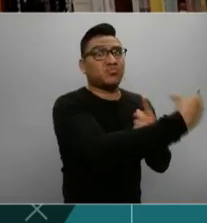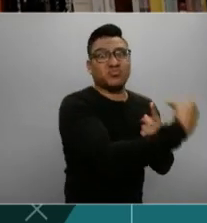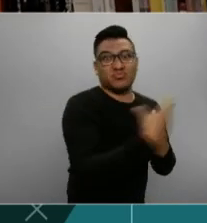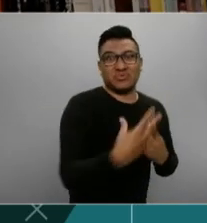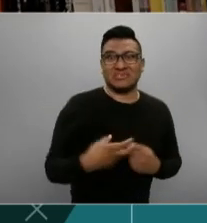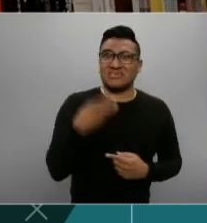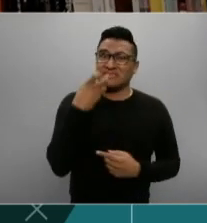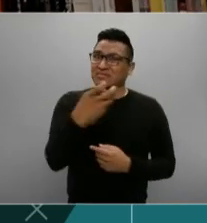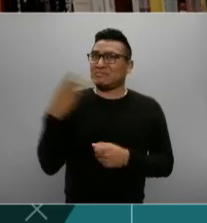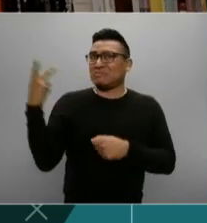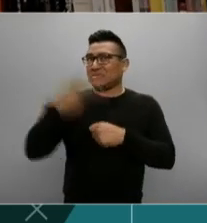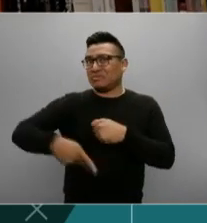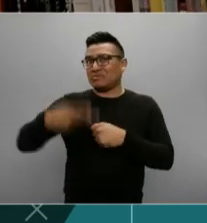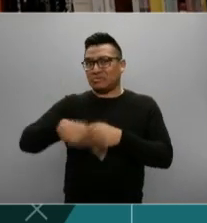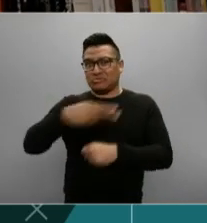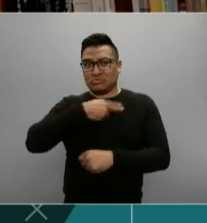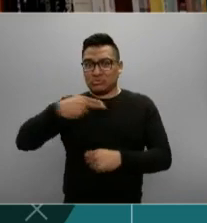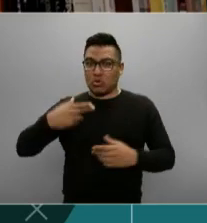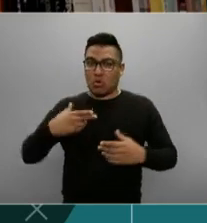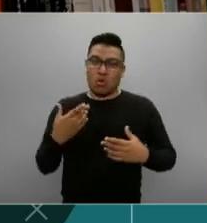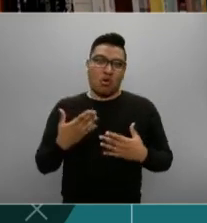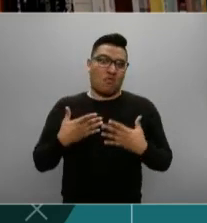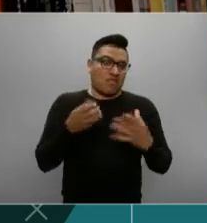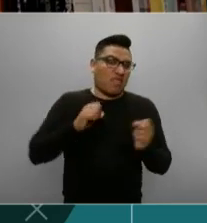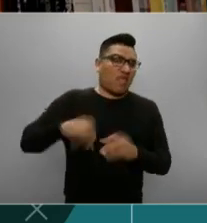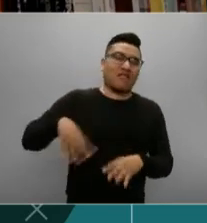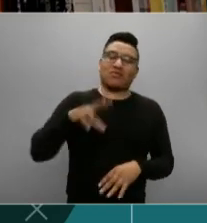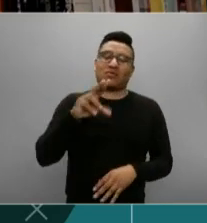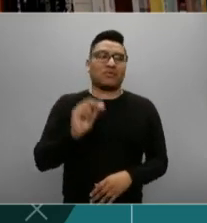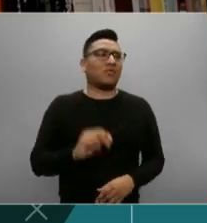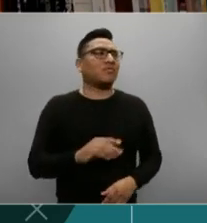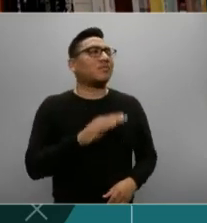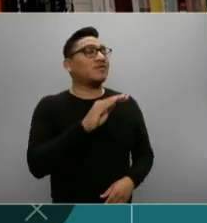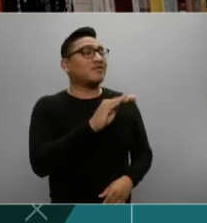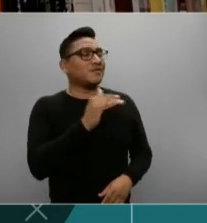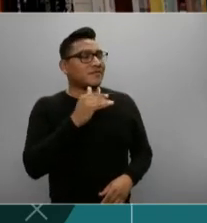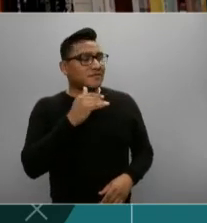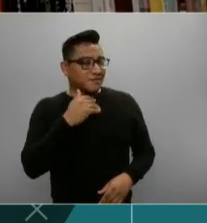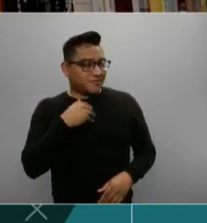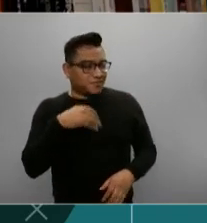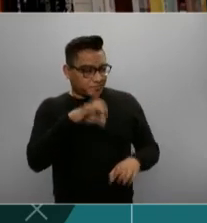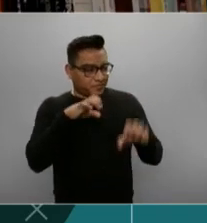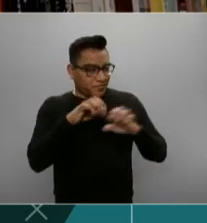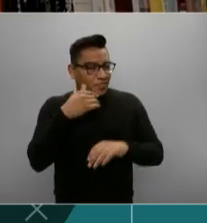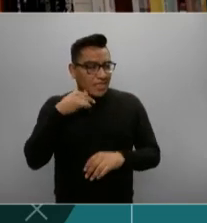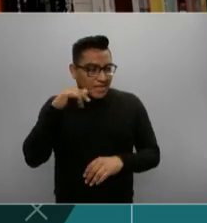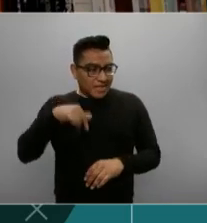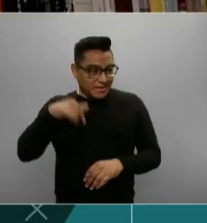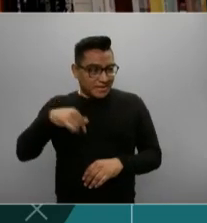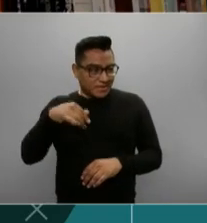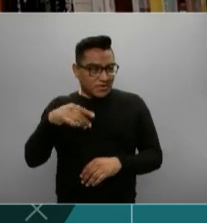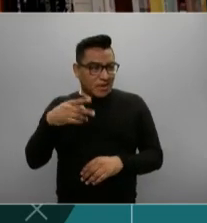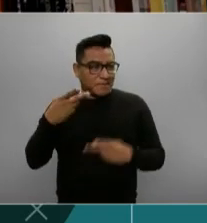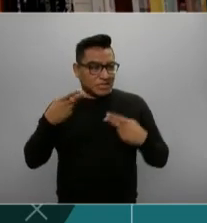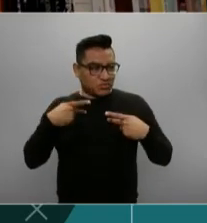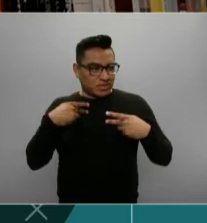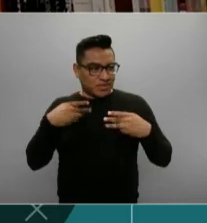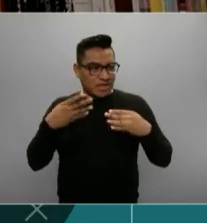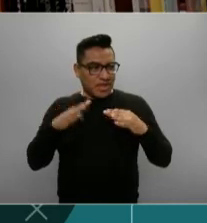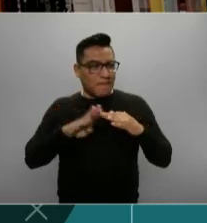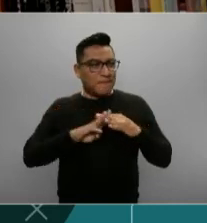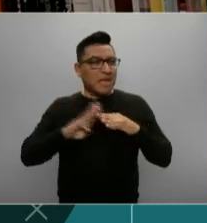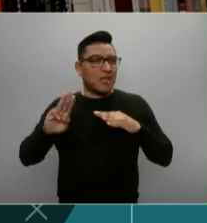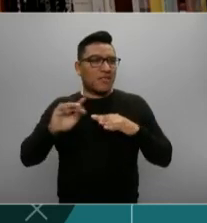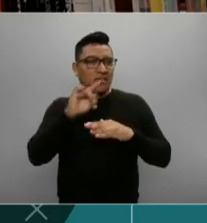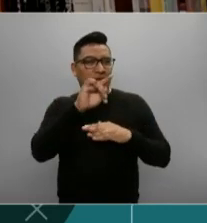verdad no debemos de confiarnos. Nosotros tuvimos un caso, embajador, de una entrevista que hicimos aquí con una migrante mexicana allá